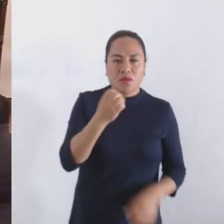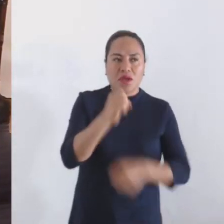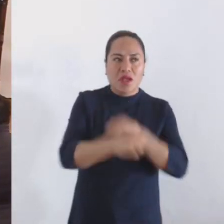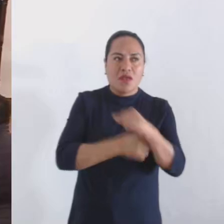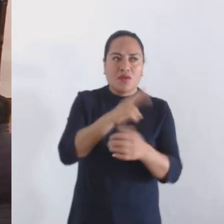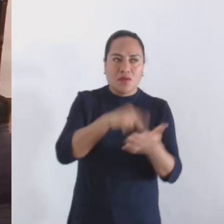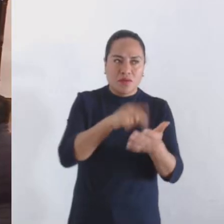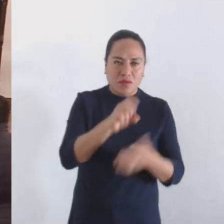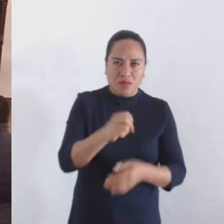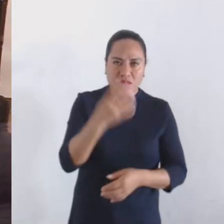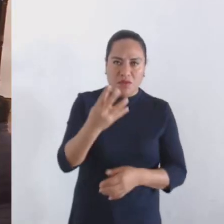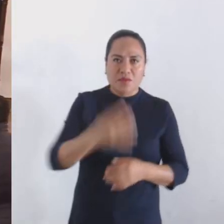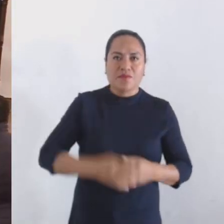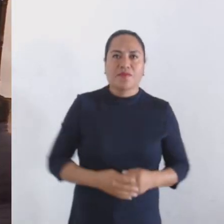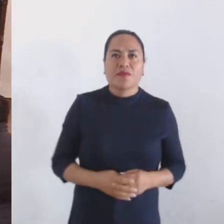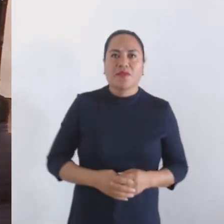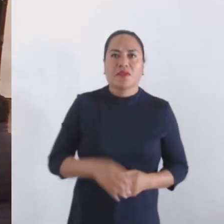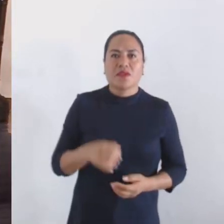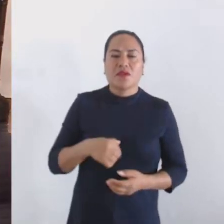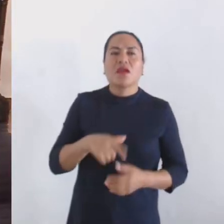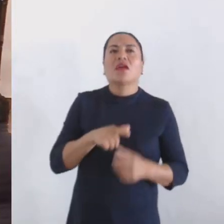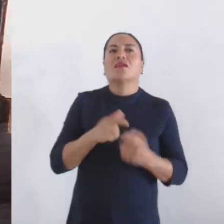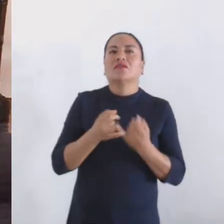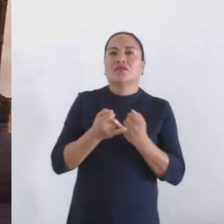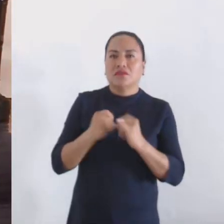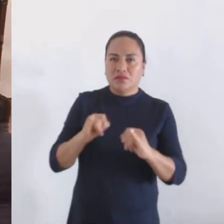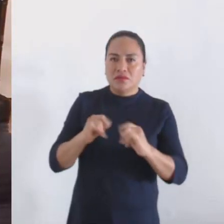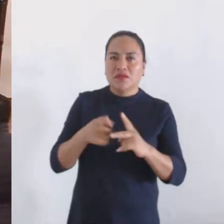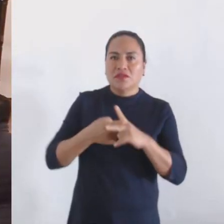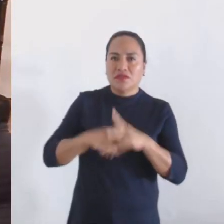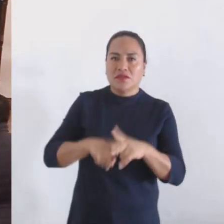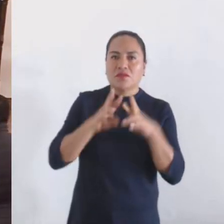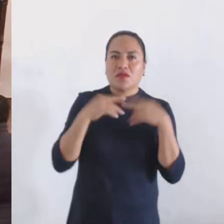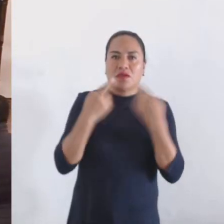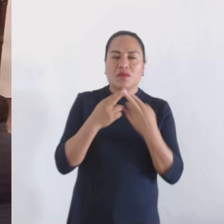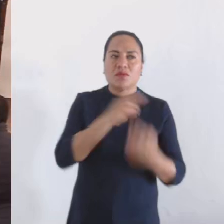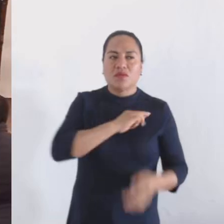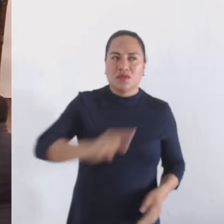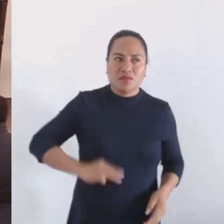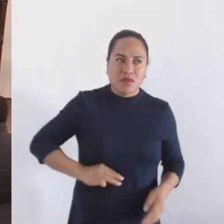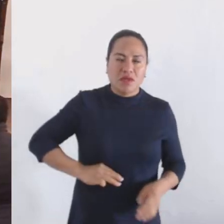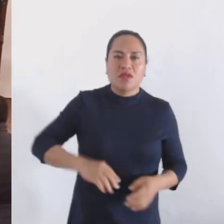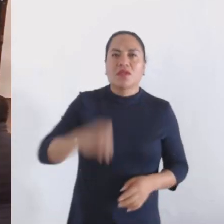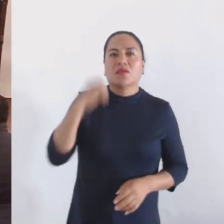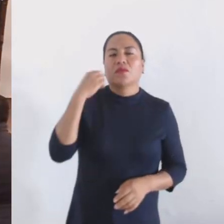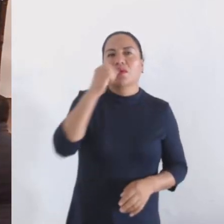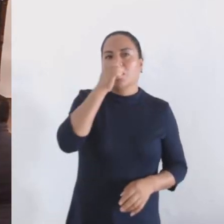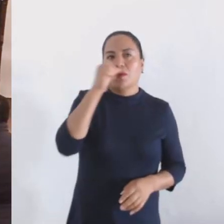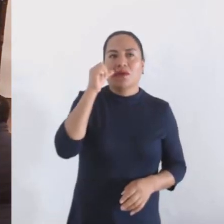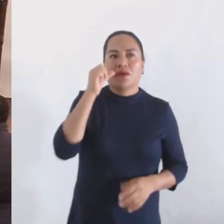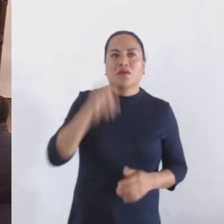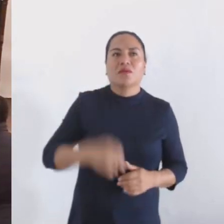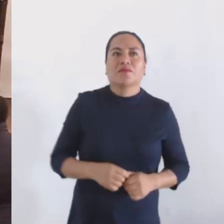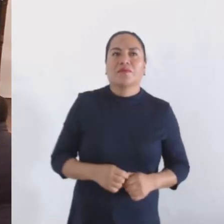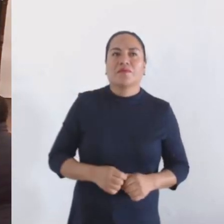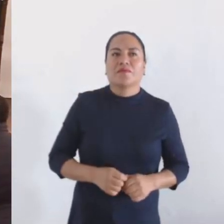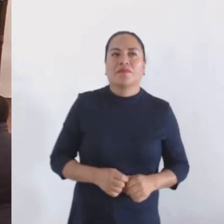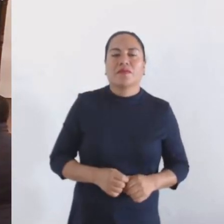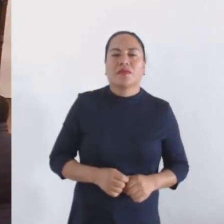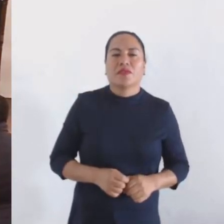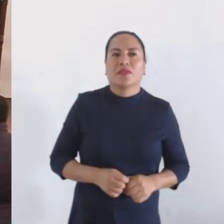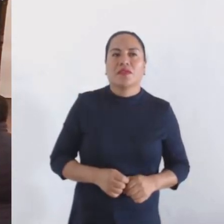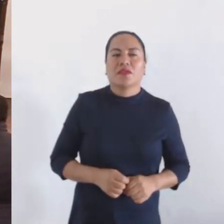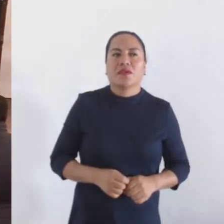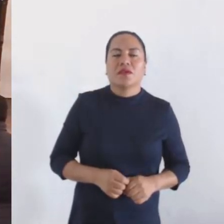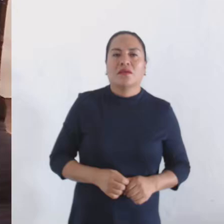2024, declaro legalmente instalada la presente sesión ordinaria de Cabildo del municipio de Oaxaca de Juárez,